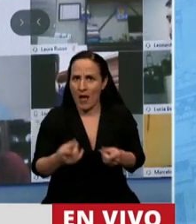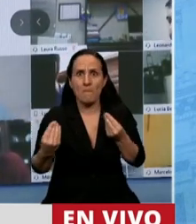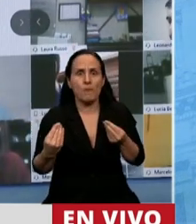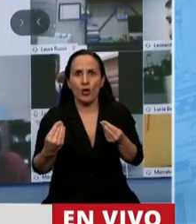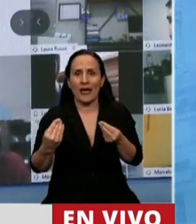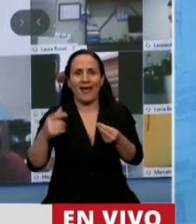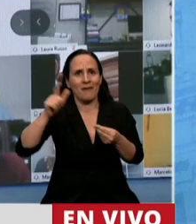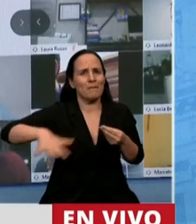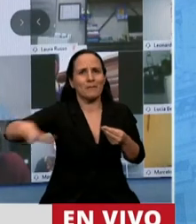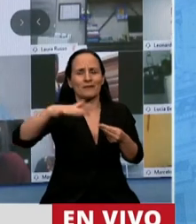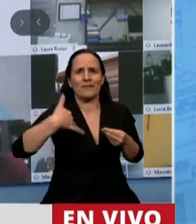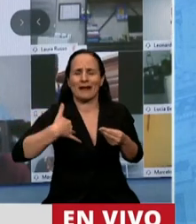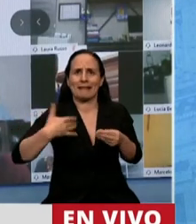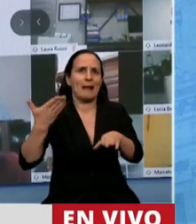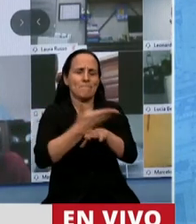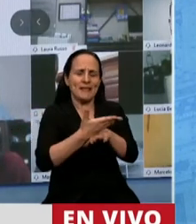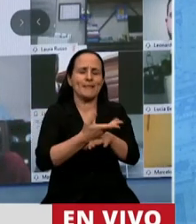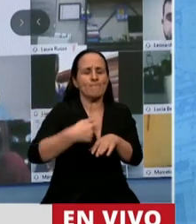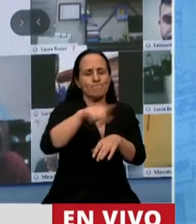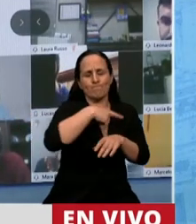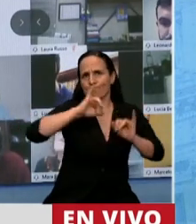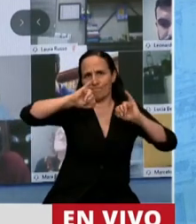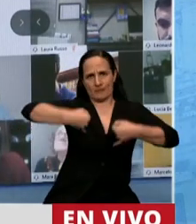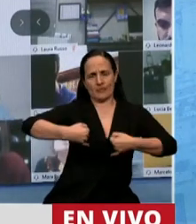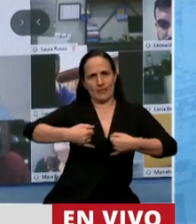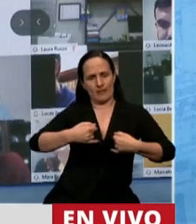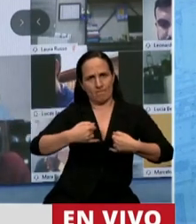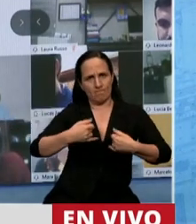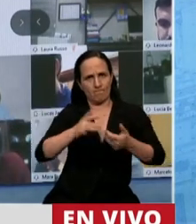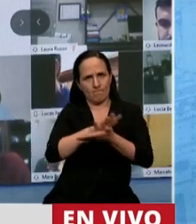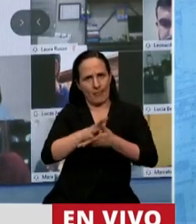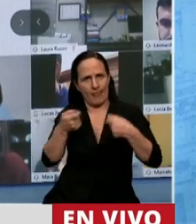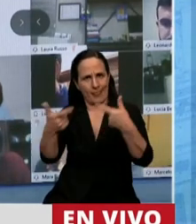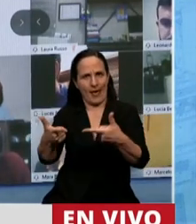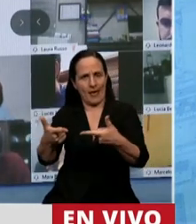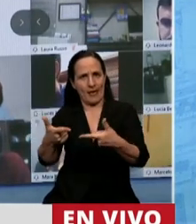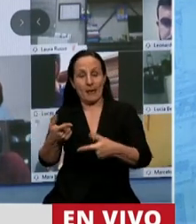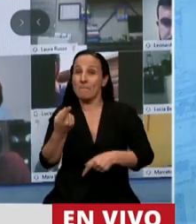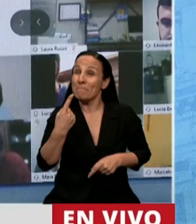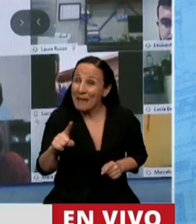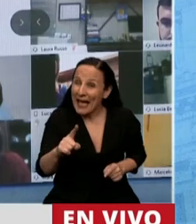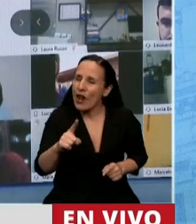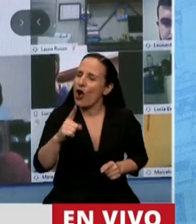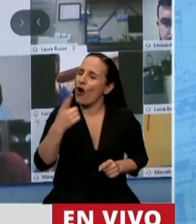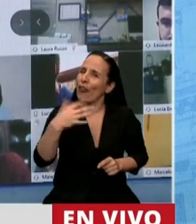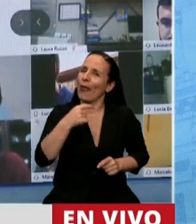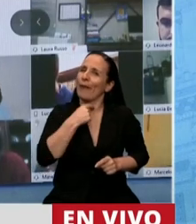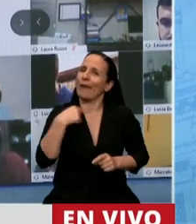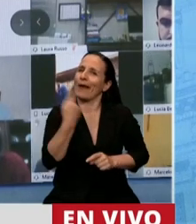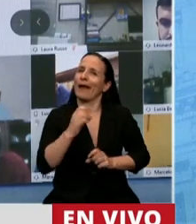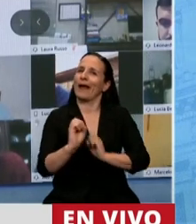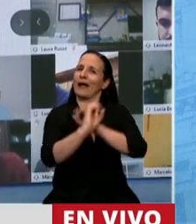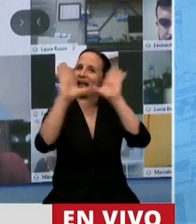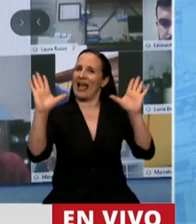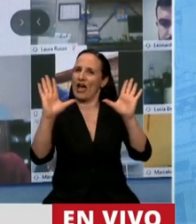nos estaban pidiendo y dar respuestas concretas. Pero siempre, y en esto queremos ser claros, bajo